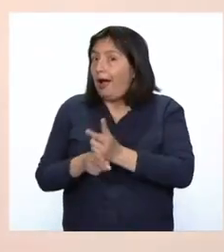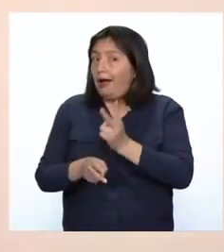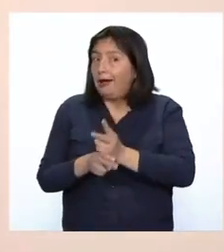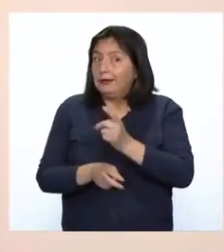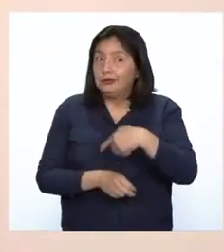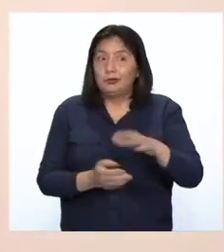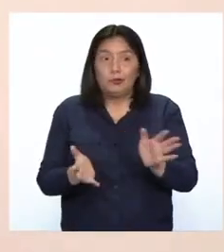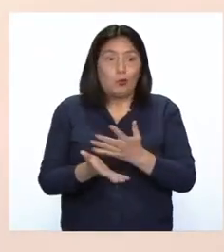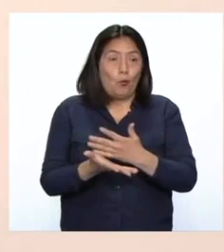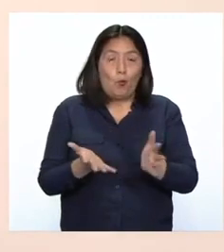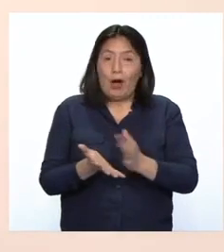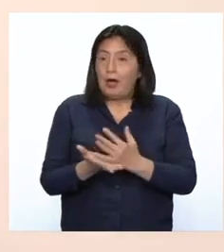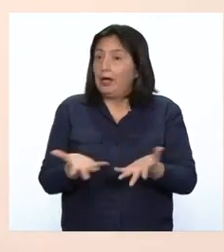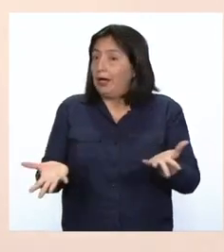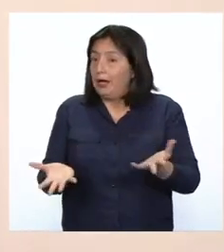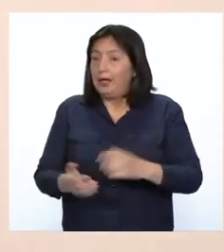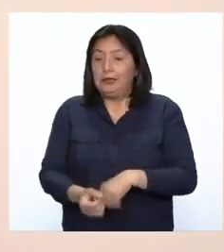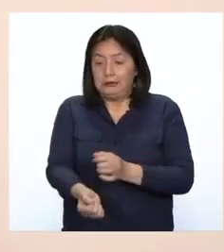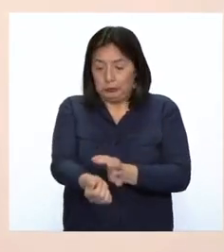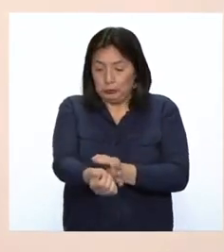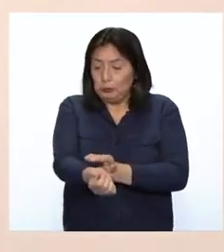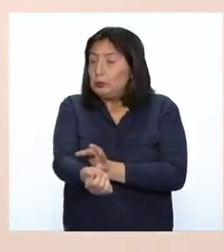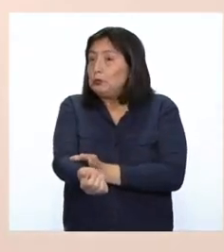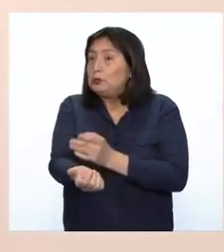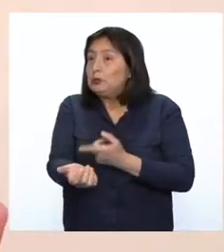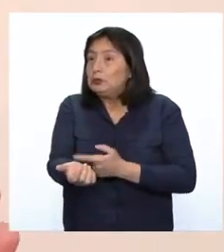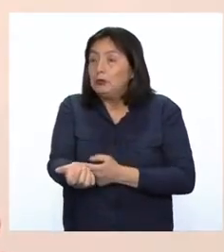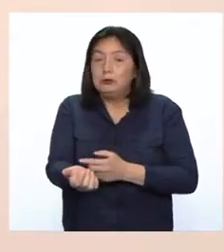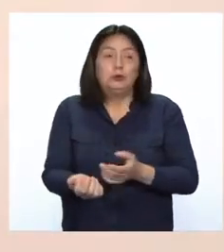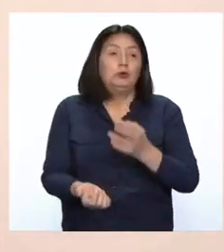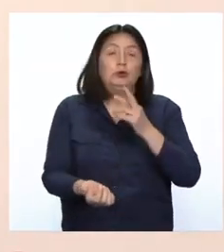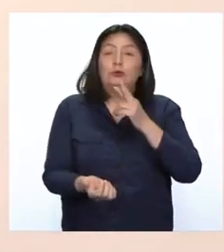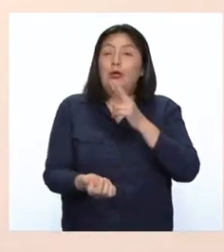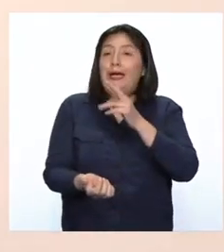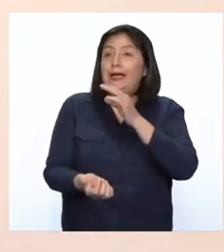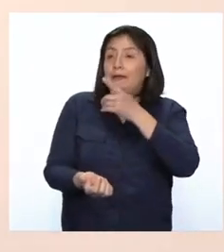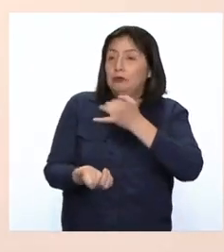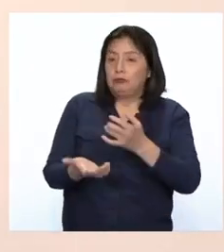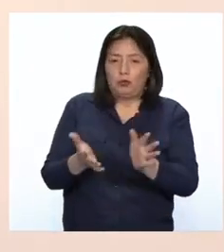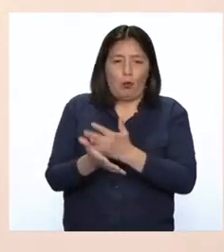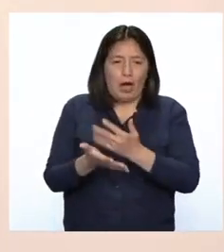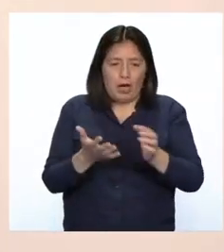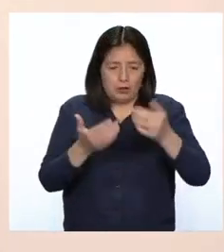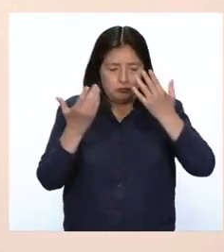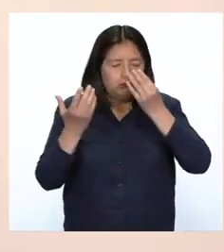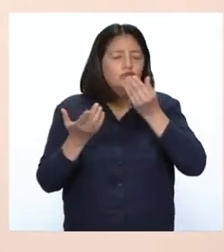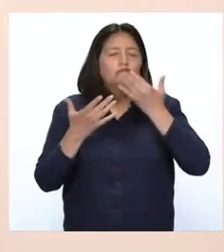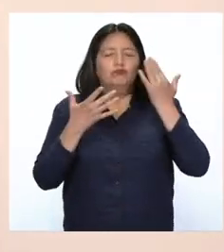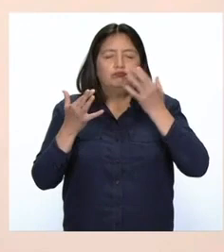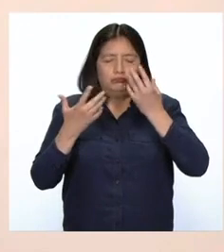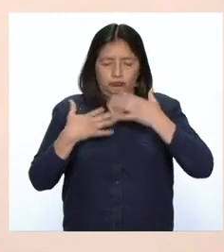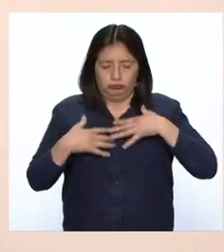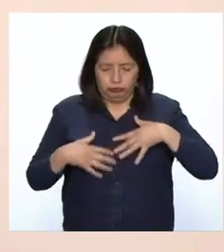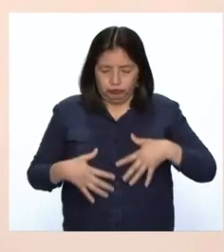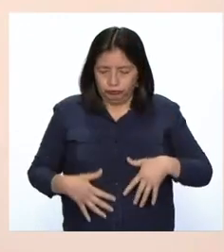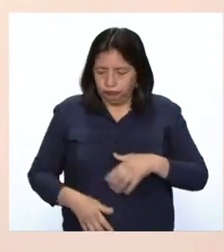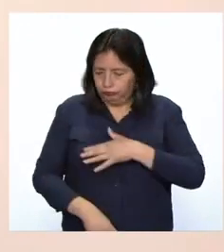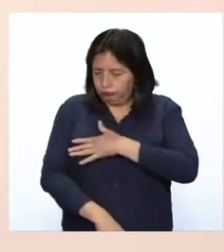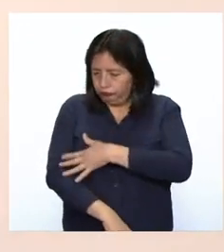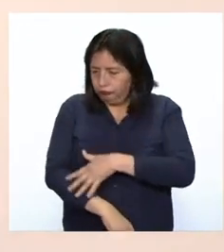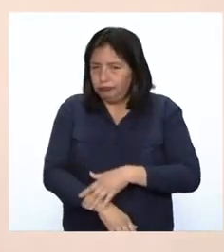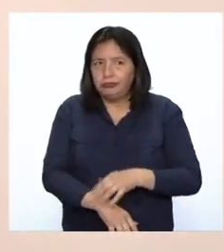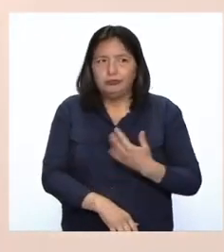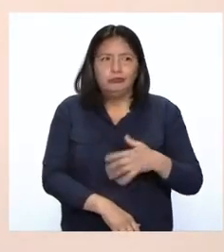si no hay cantidad suficiente de hemoglobina, no hay suficiente oxígeno en nuestro cuerpo. Y esto es muy serio.